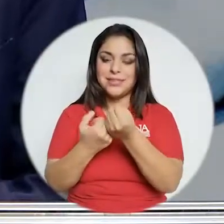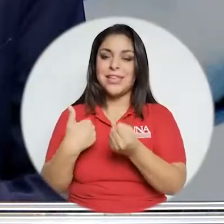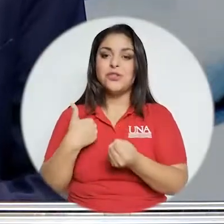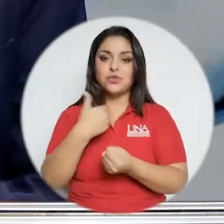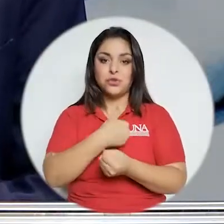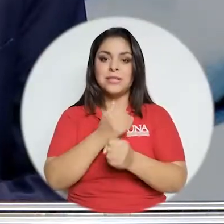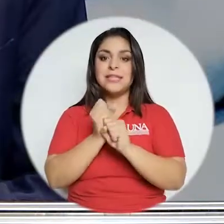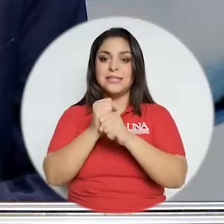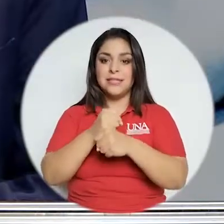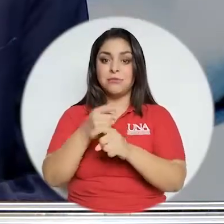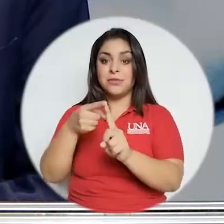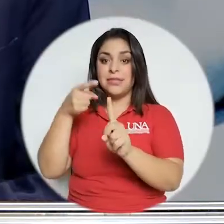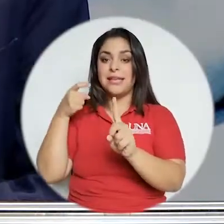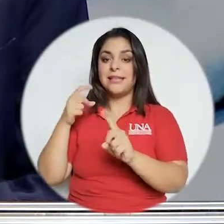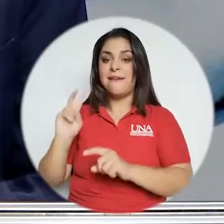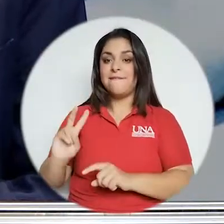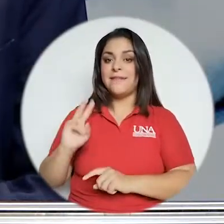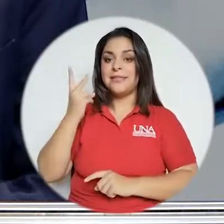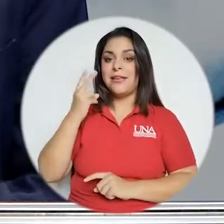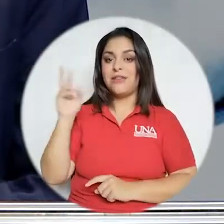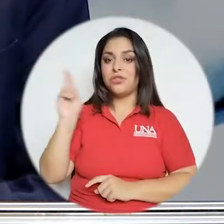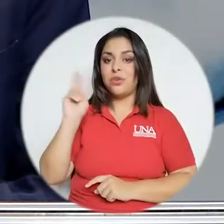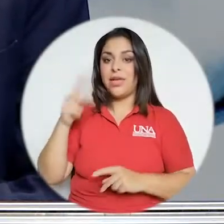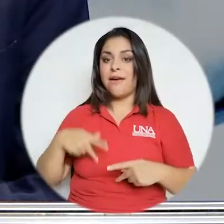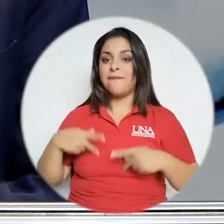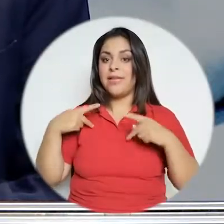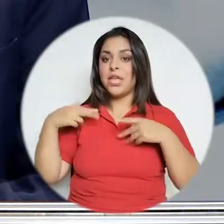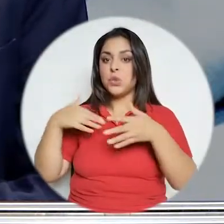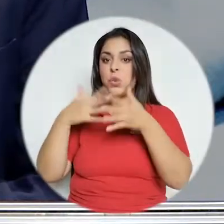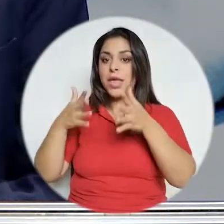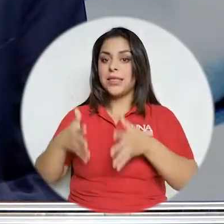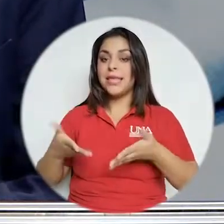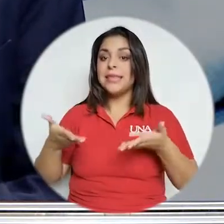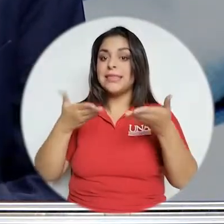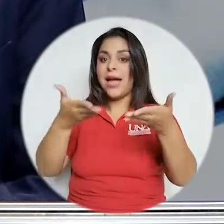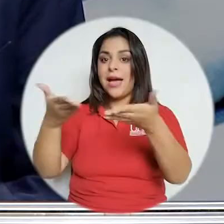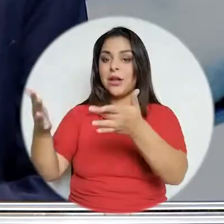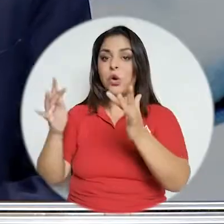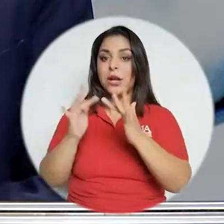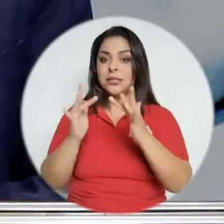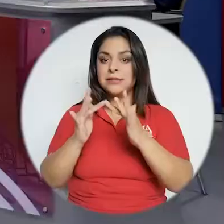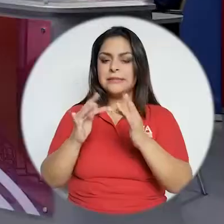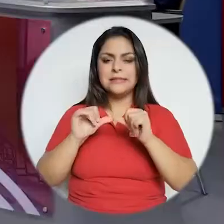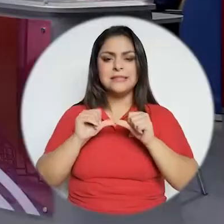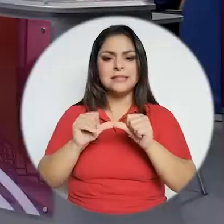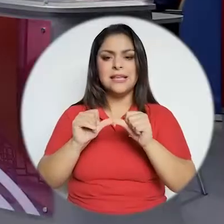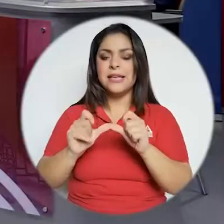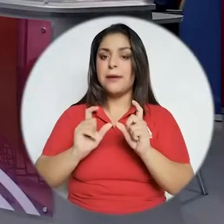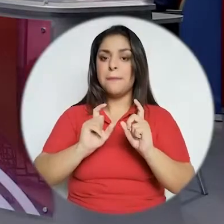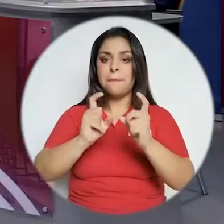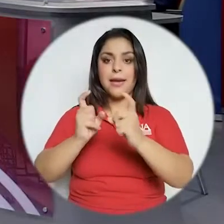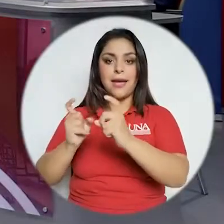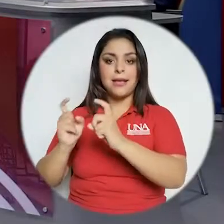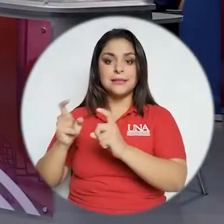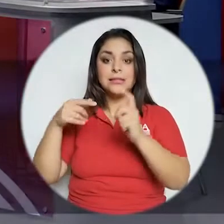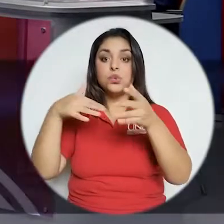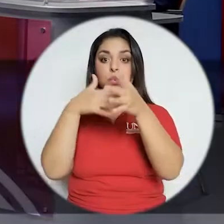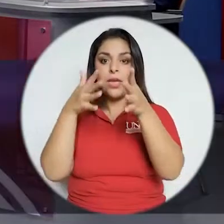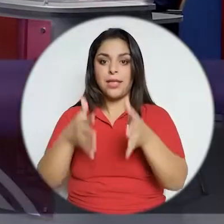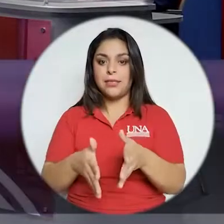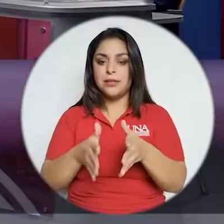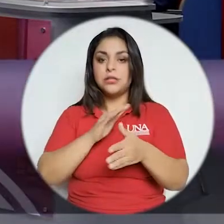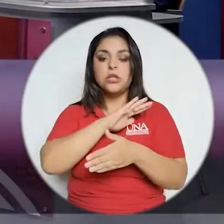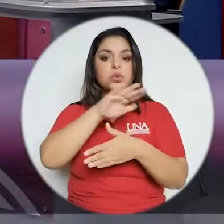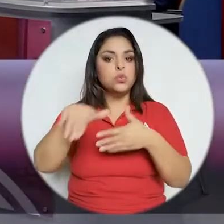los apoyos que desarrollamos desde la vicelectoría de vida estudiantil con conectividad mantener el apoyo de becas